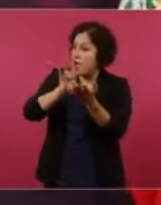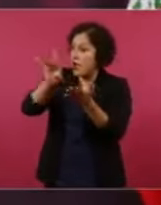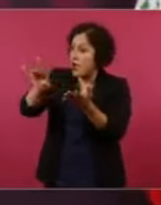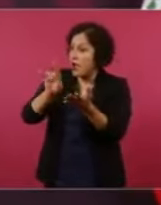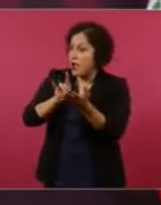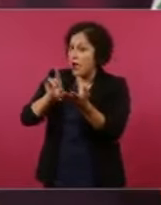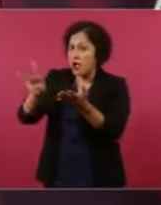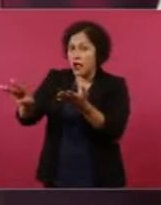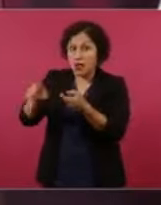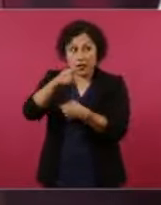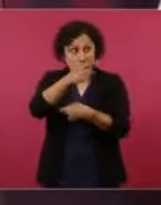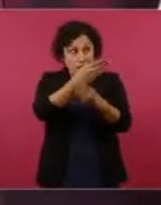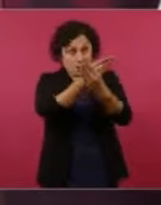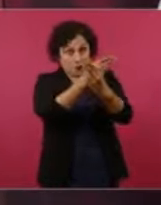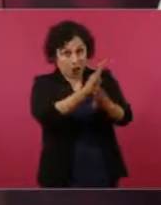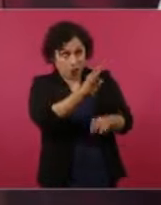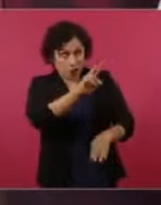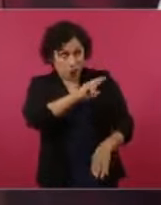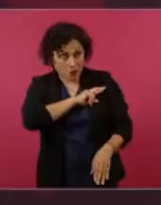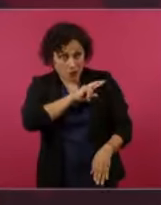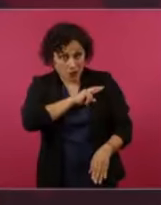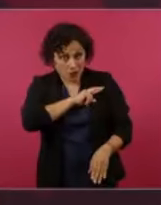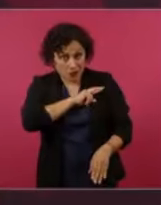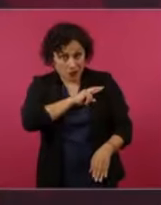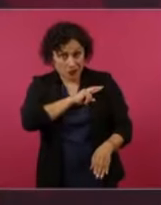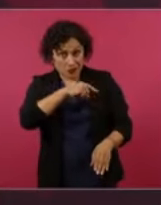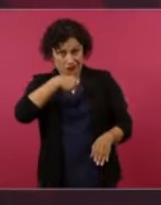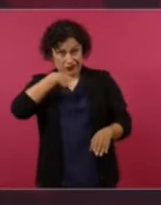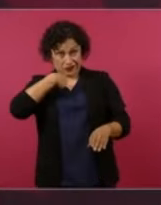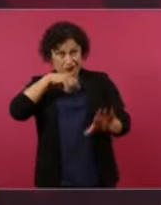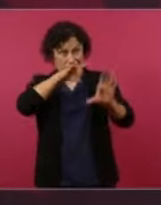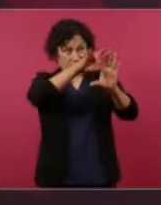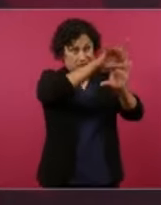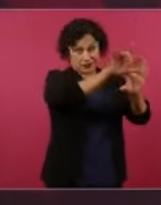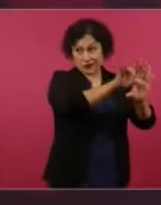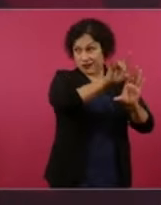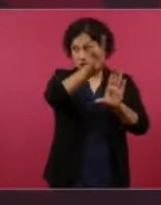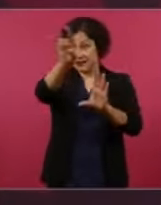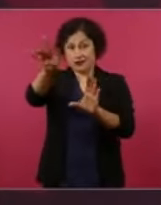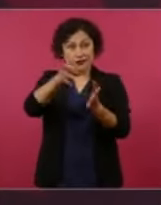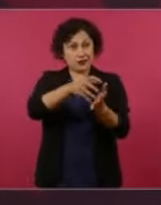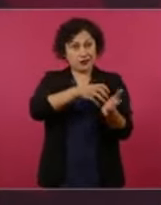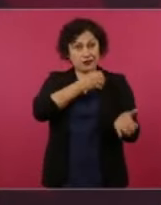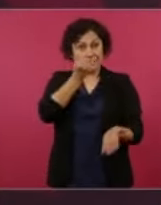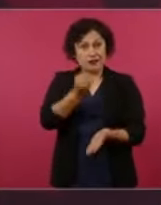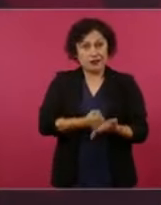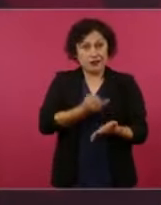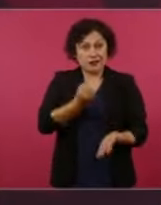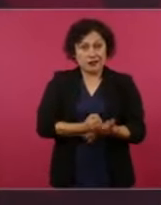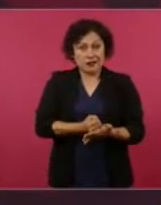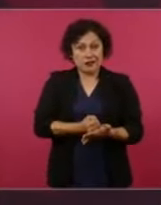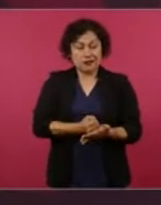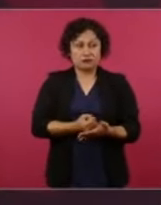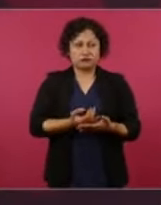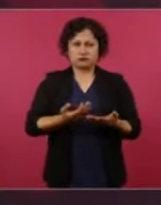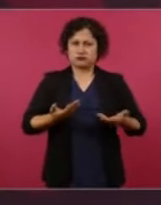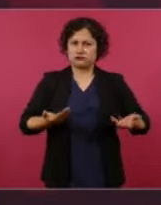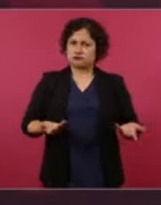y pagar comisiones. Pero no solo es eso, es